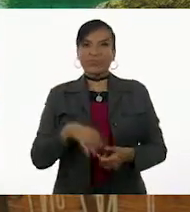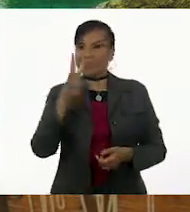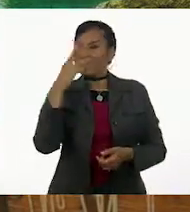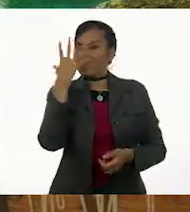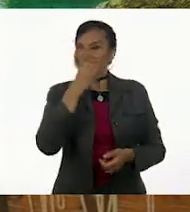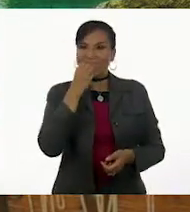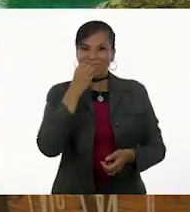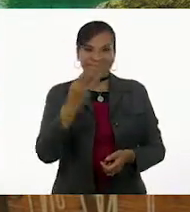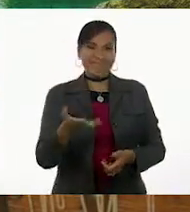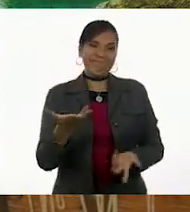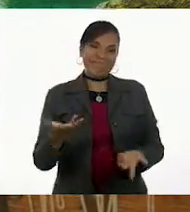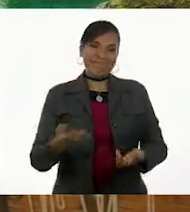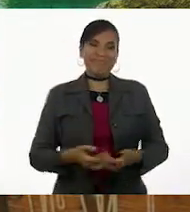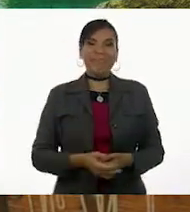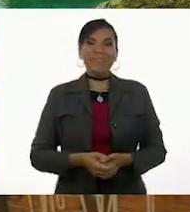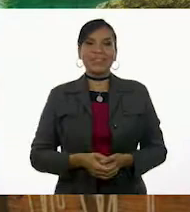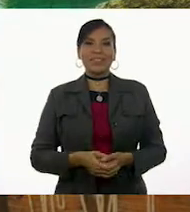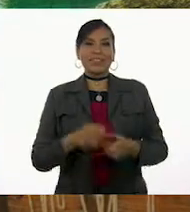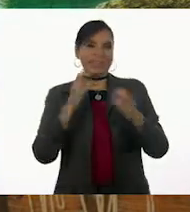maravilla!